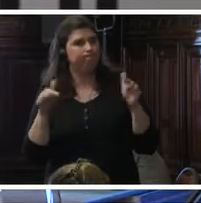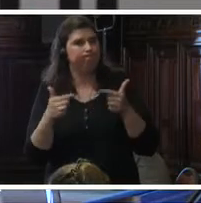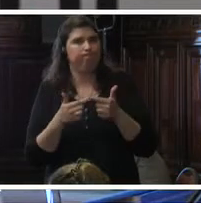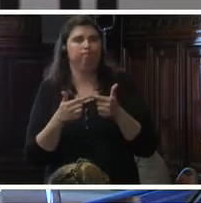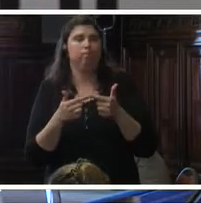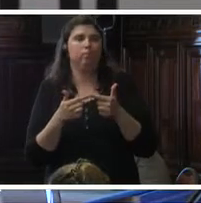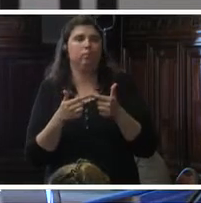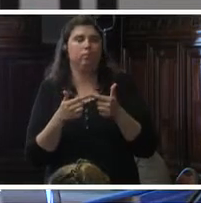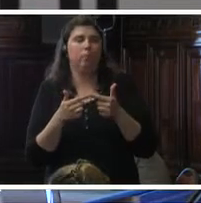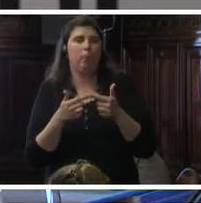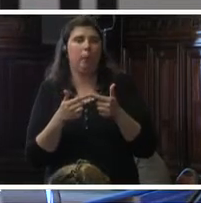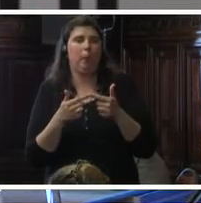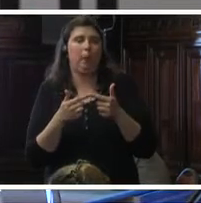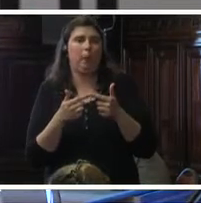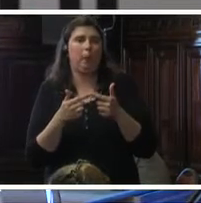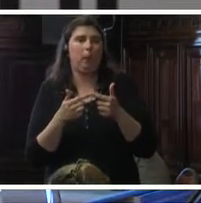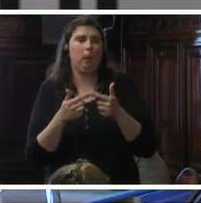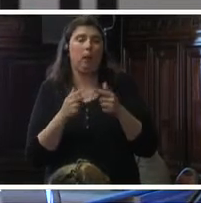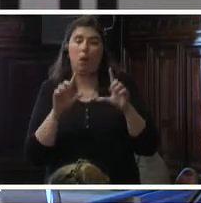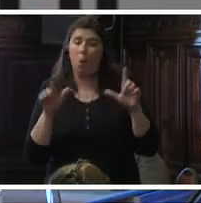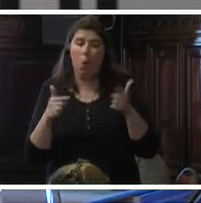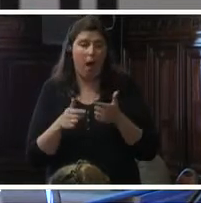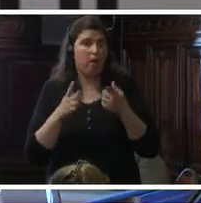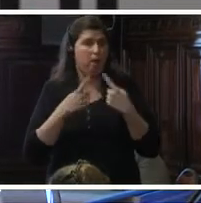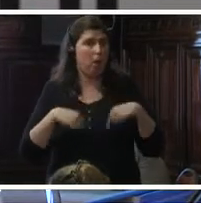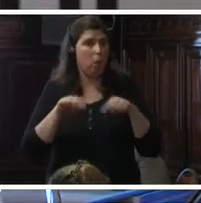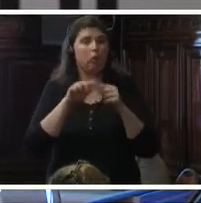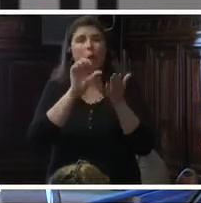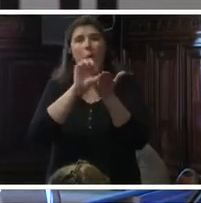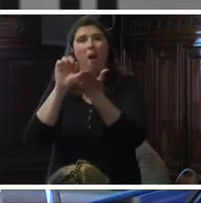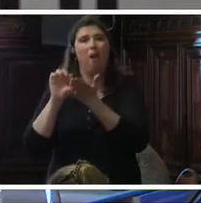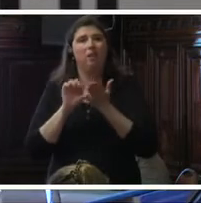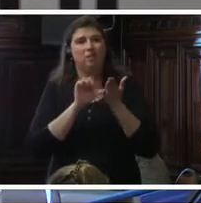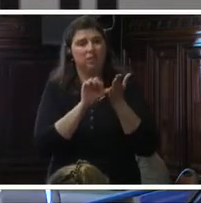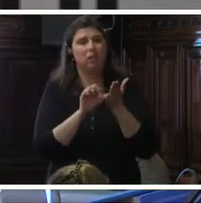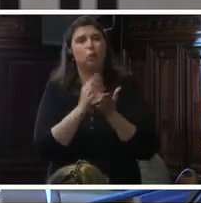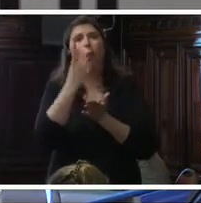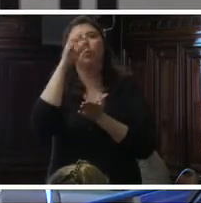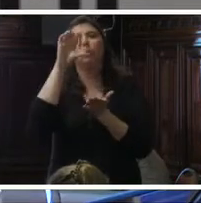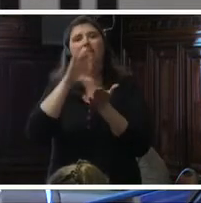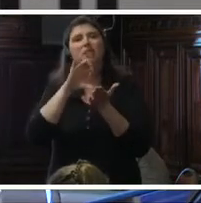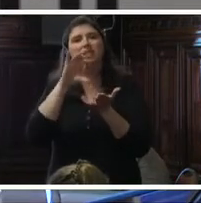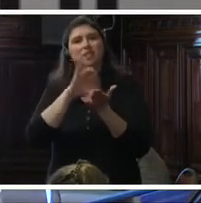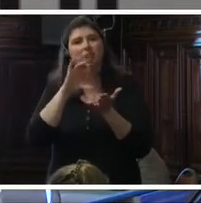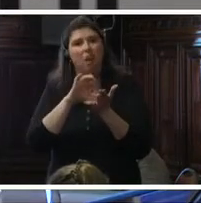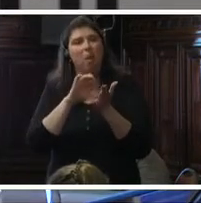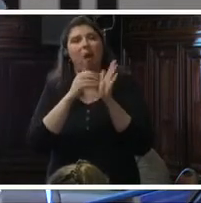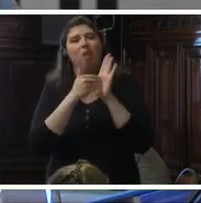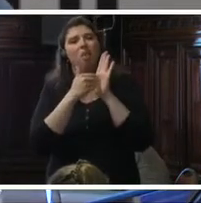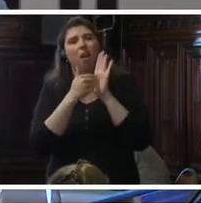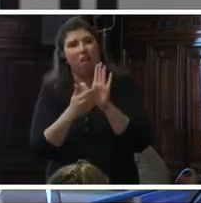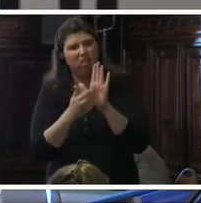en nuestros países un sistema de garantías